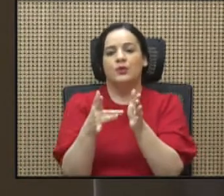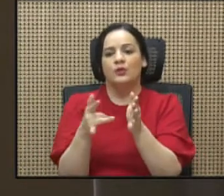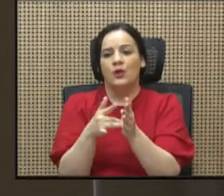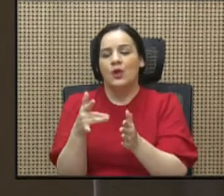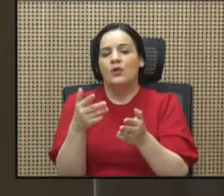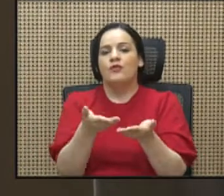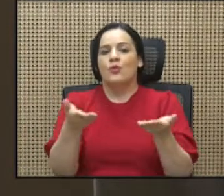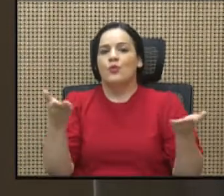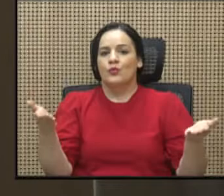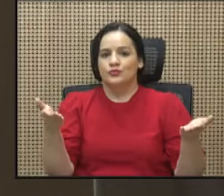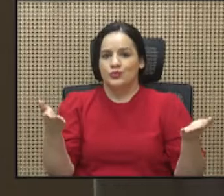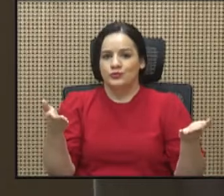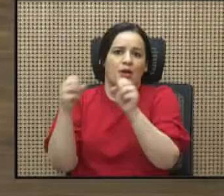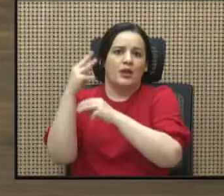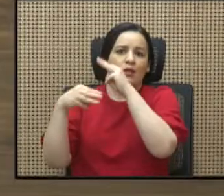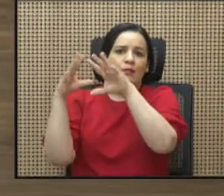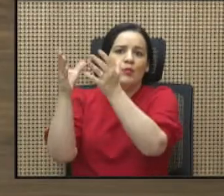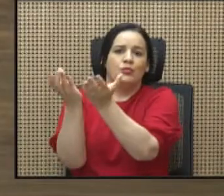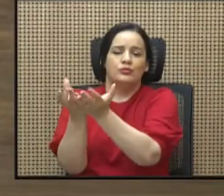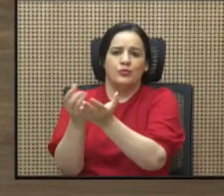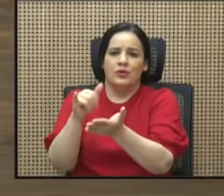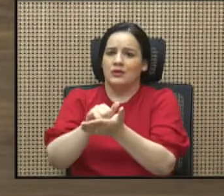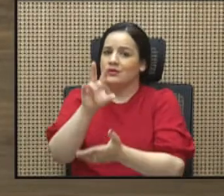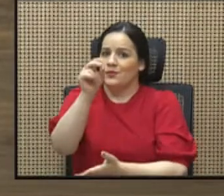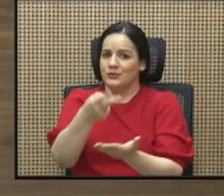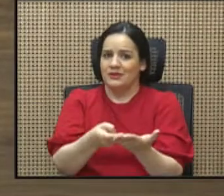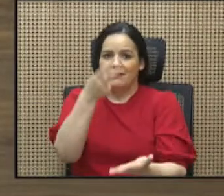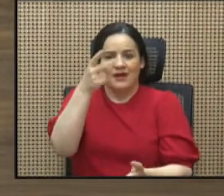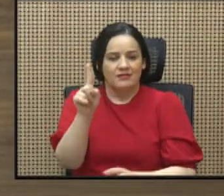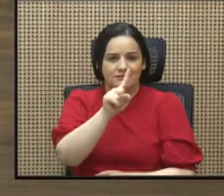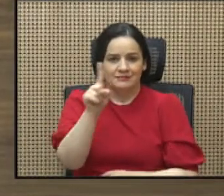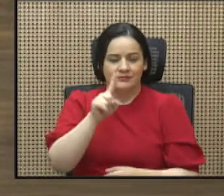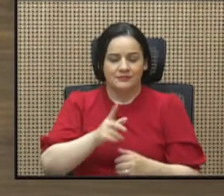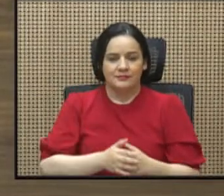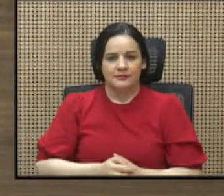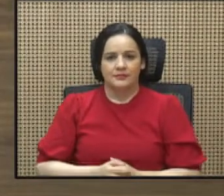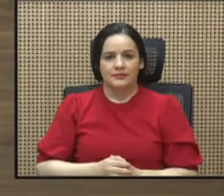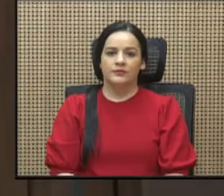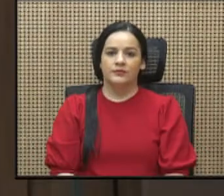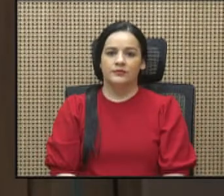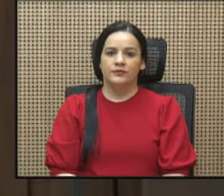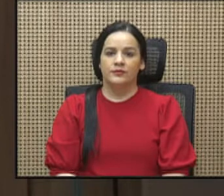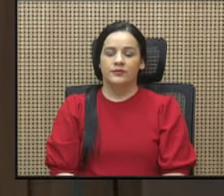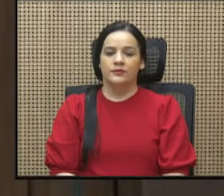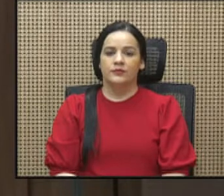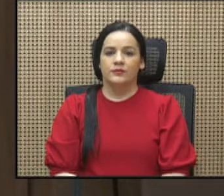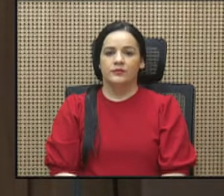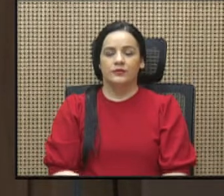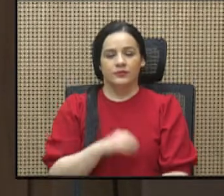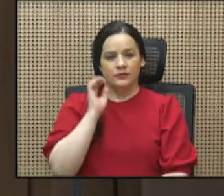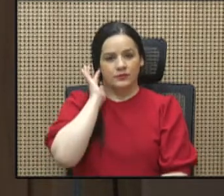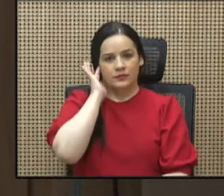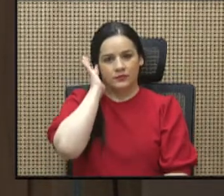trabajar para dar una alternativa real el jefe de fracción del partido Unidad Social Cristiana Pablo Oriberto Abarca llamó a los